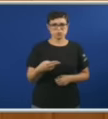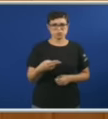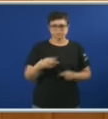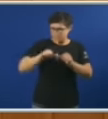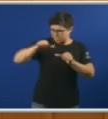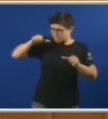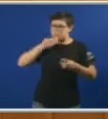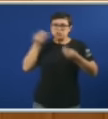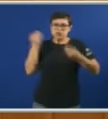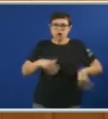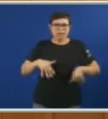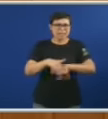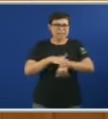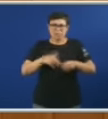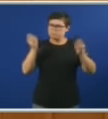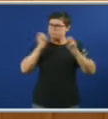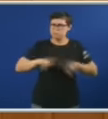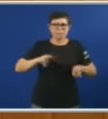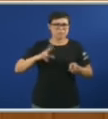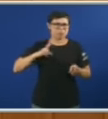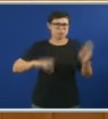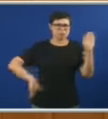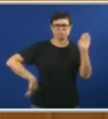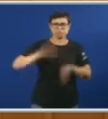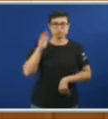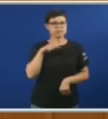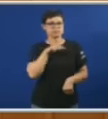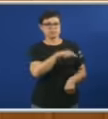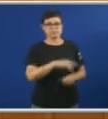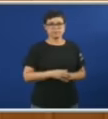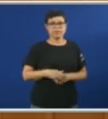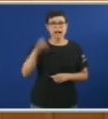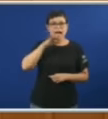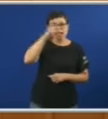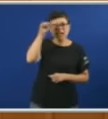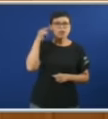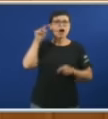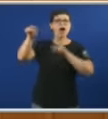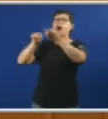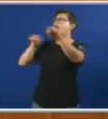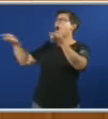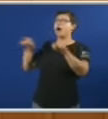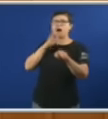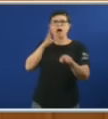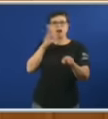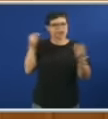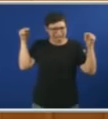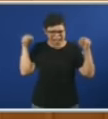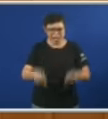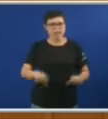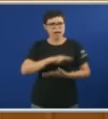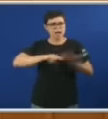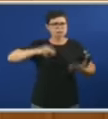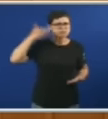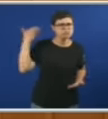Anteriores E a min E que E os galegos E as galegas Que máis nos dá O que lle pase Os demais O que nos importe O que lle pasa Este país Claro